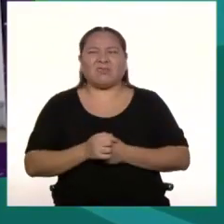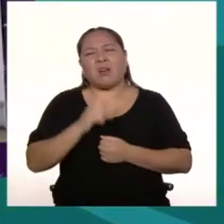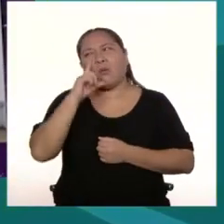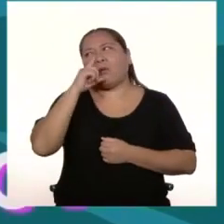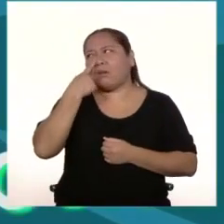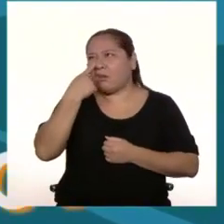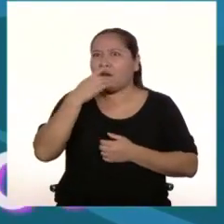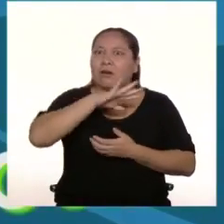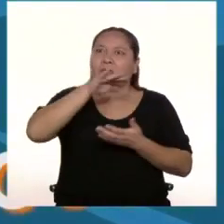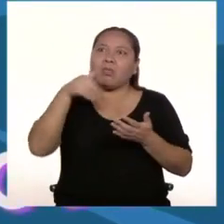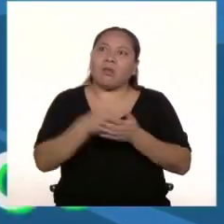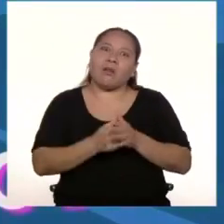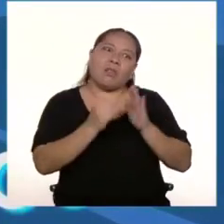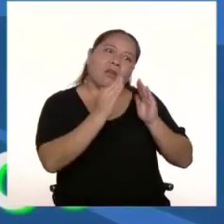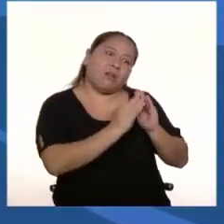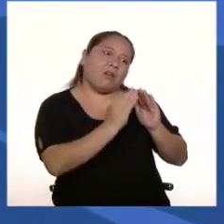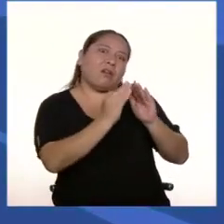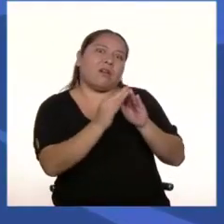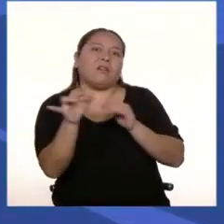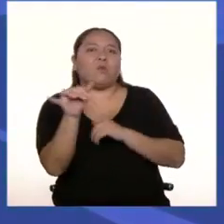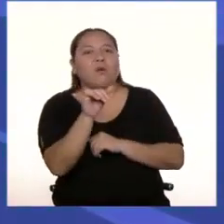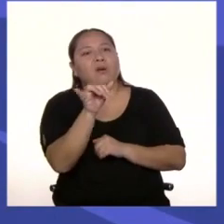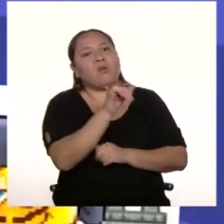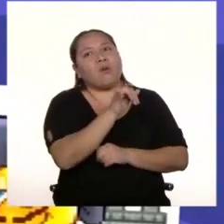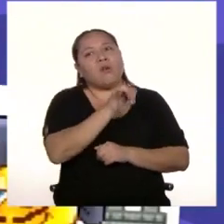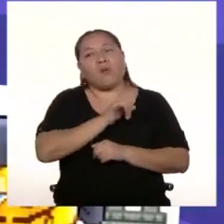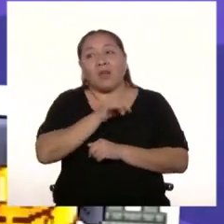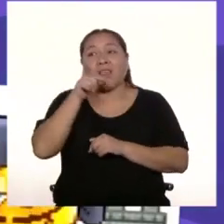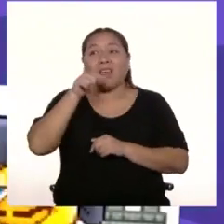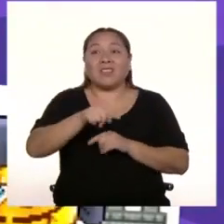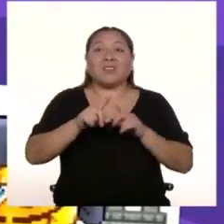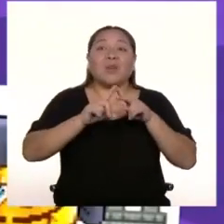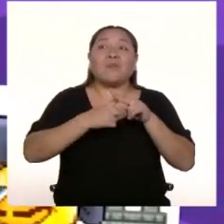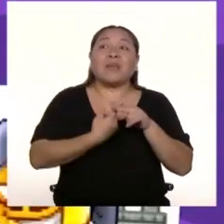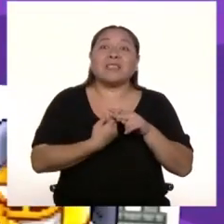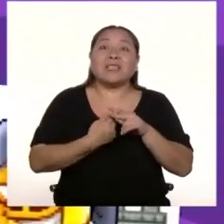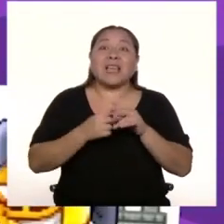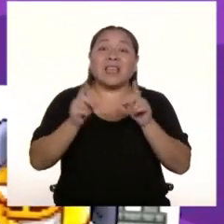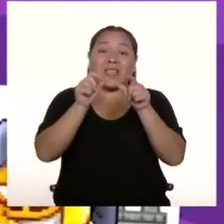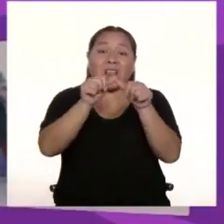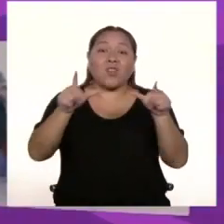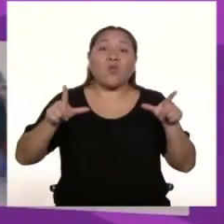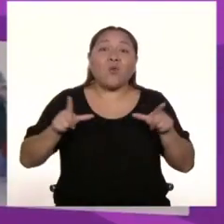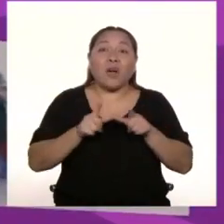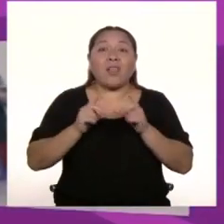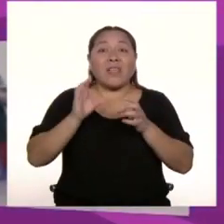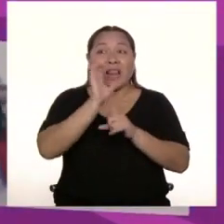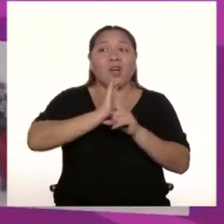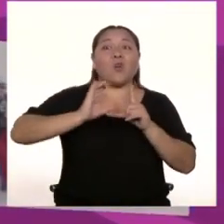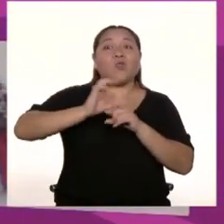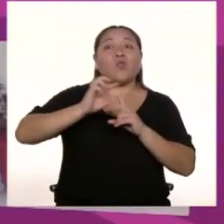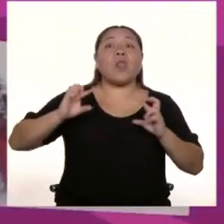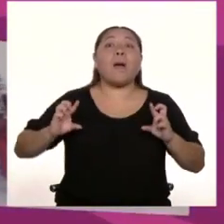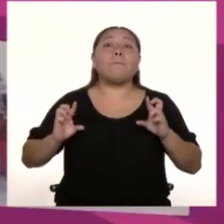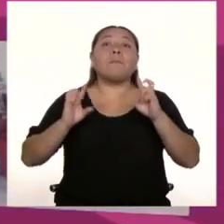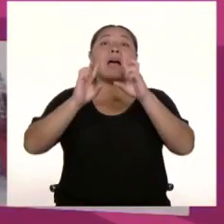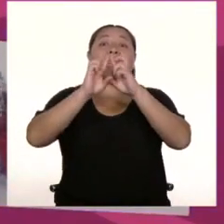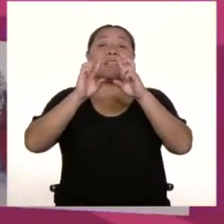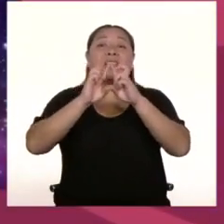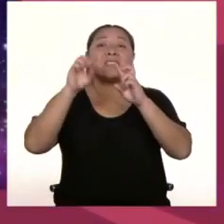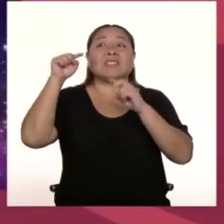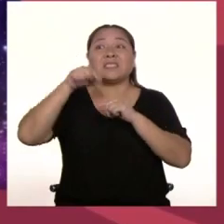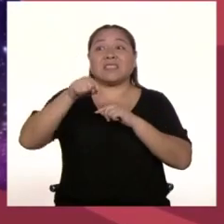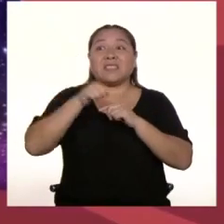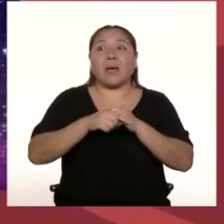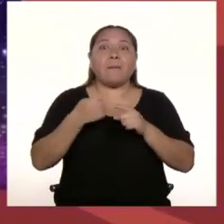todas las casas tengan el mismo diseño! Todo esto inicia en la ciudad de la cultura París Pero se potencia en los 90 Cuando